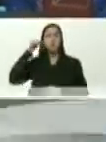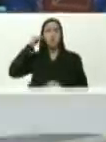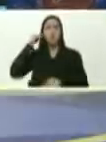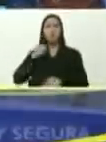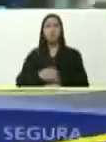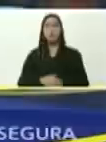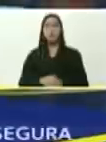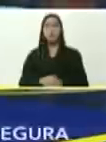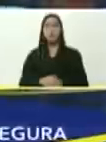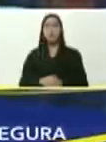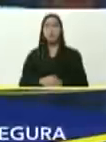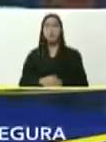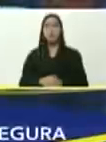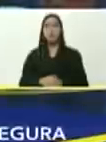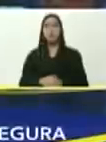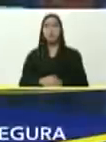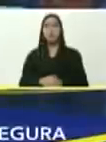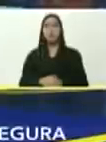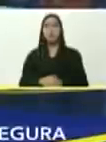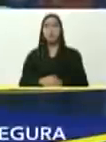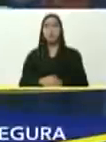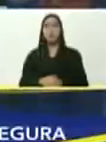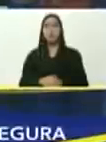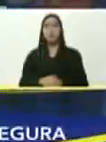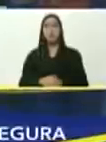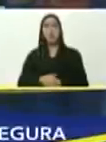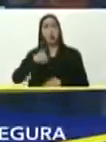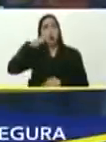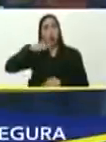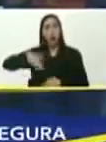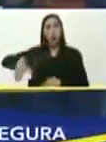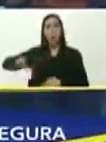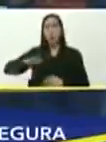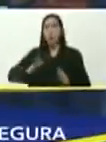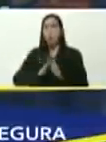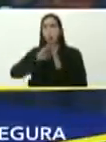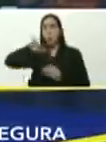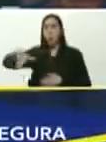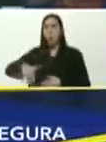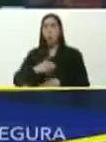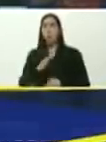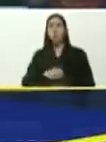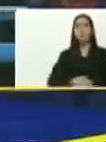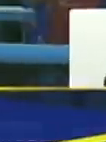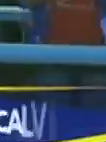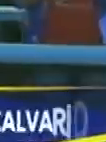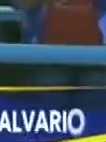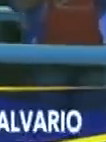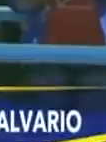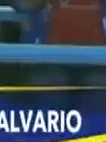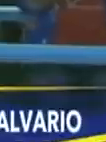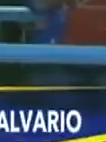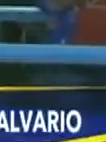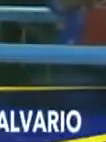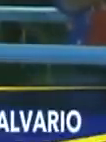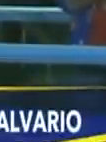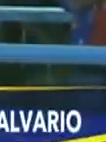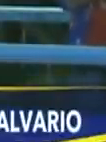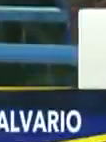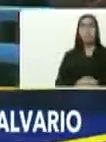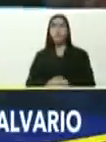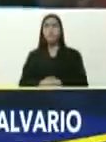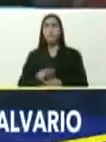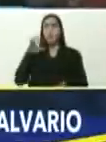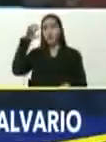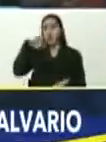comandante en jefe, aquí, el pueblo de San Juan, del veintitrés de enero, de catedral, de todo el